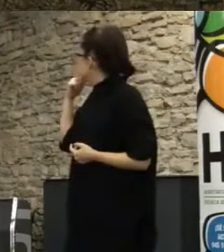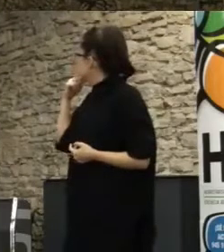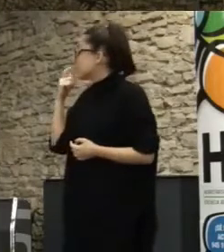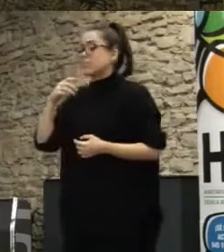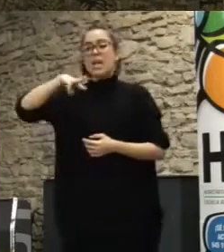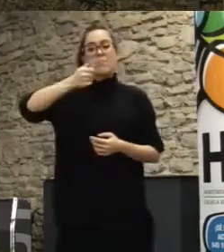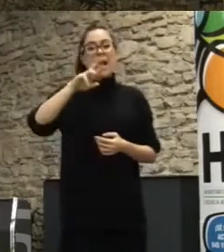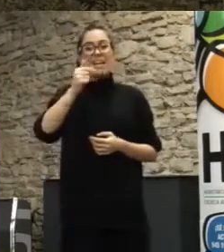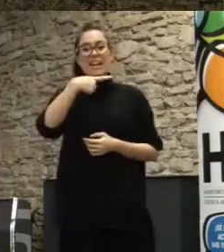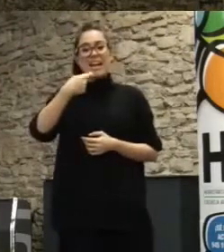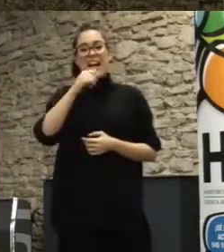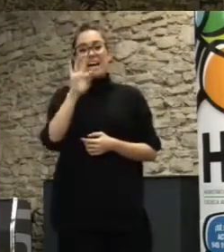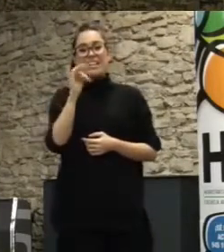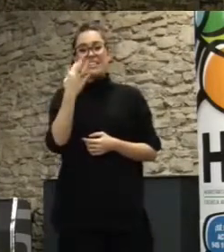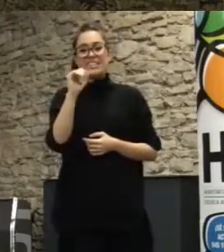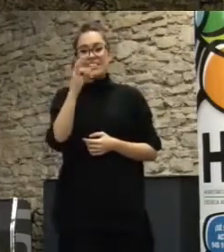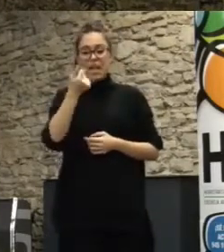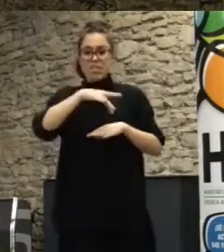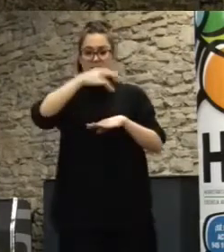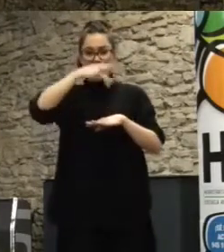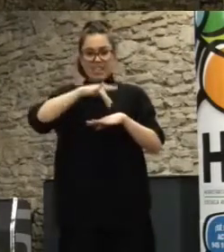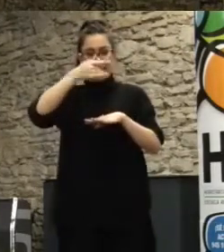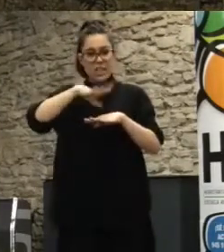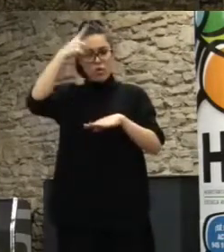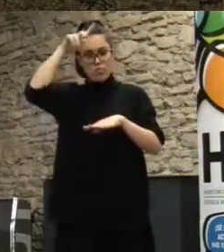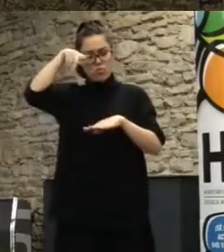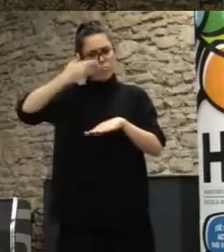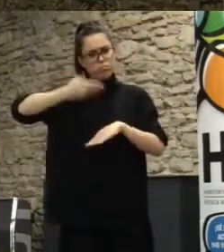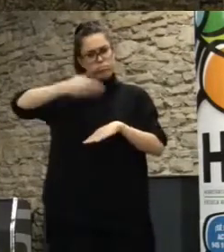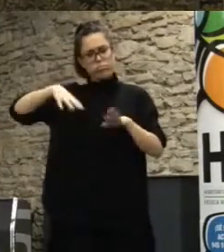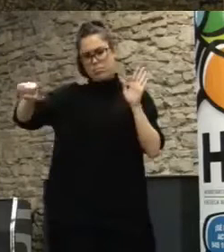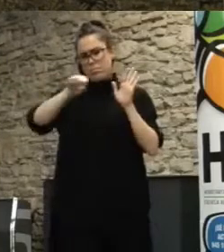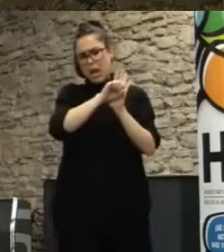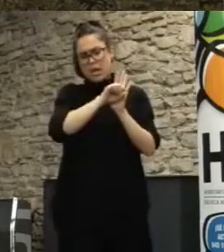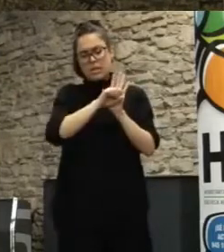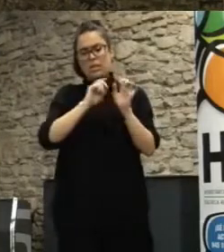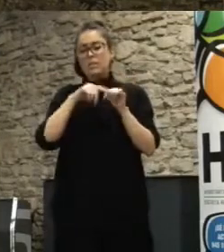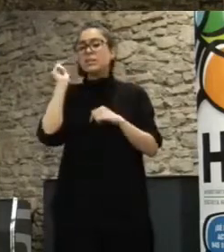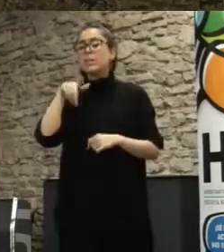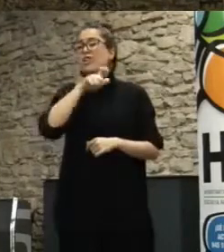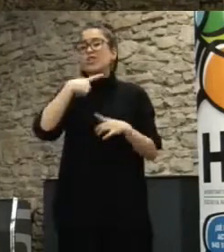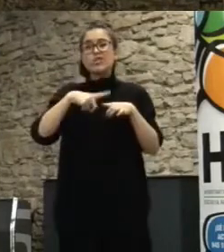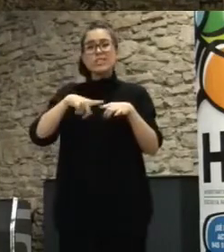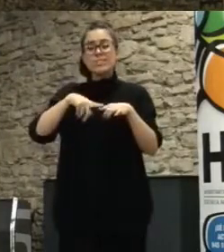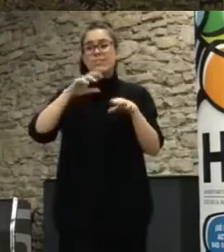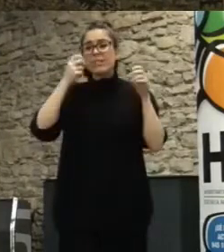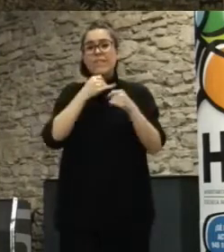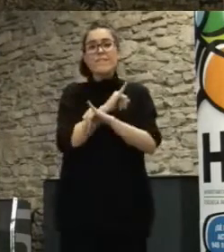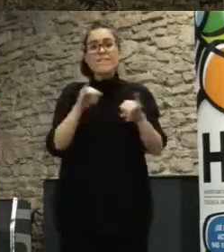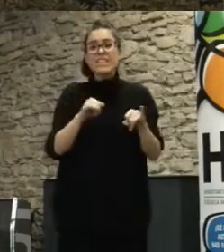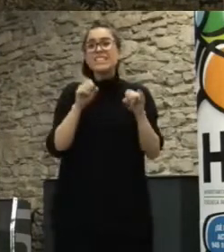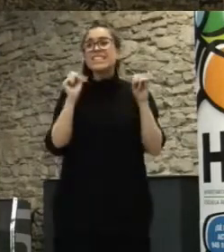una gran referencia de la pintura digital el sentido de lo que hace un dispositivo inacabado lo tienen que completar los demás de la edición que sea